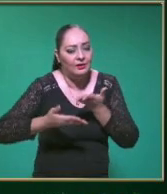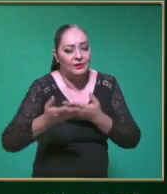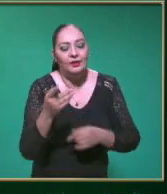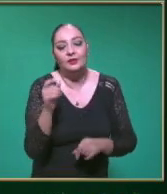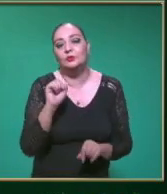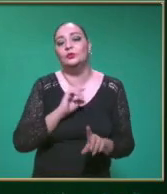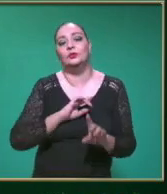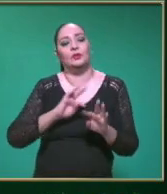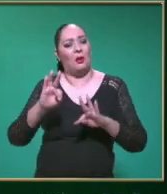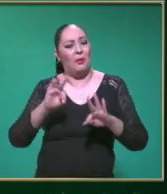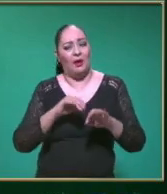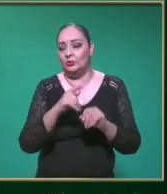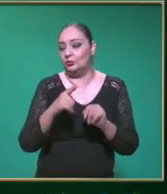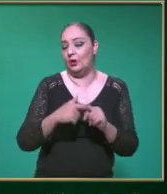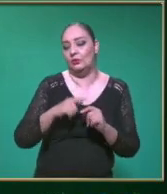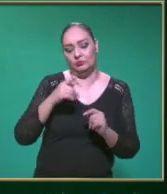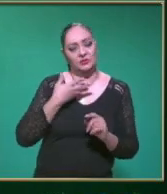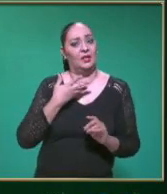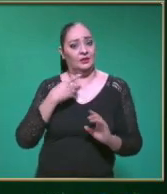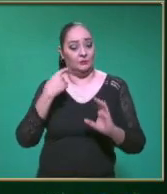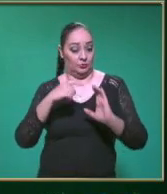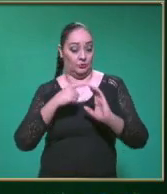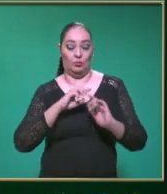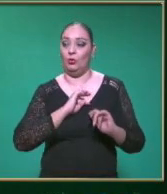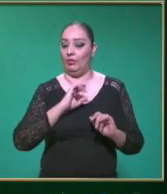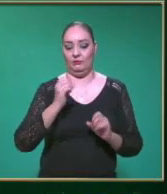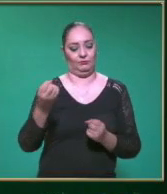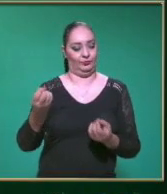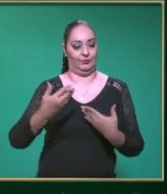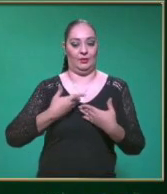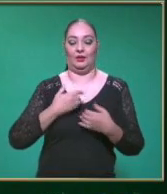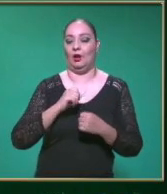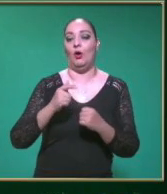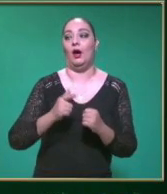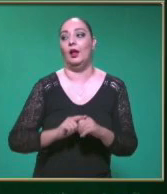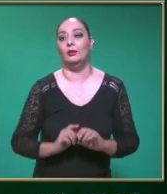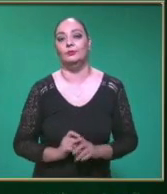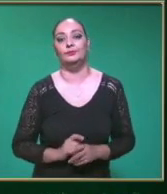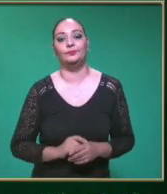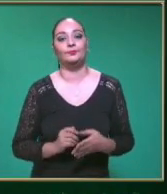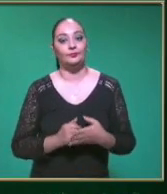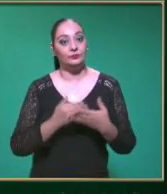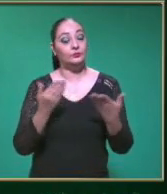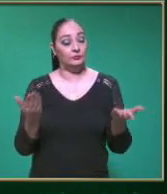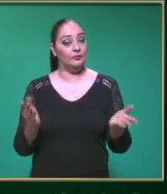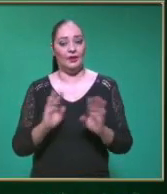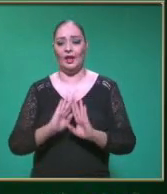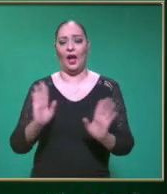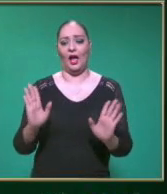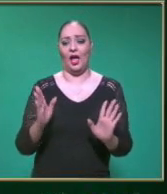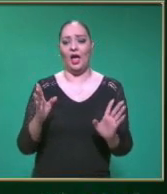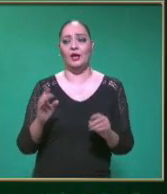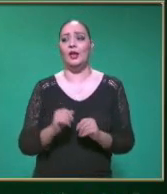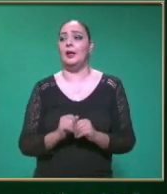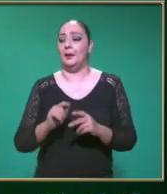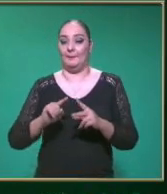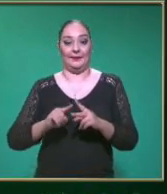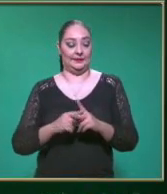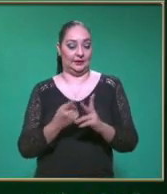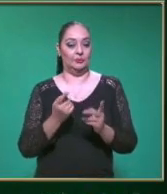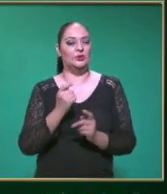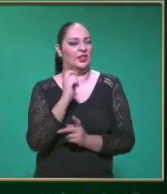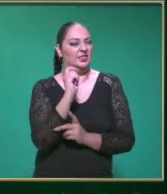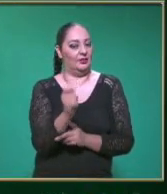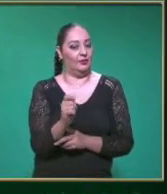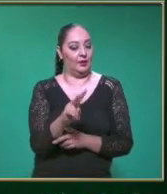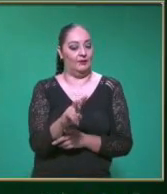correo electrónico Para contacto también Para cualquier duda Entonces Ahora sí propiamente Pasamos a la definición De